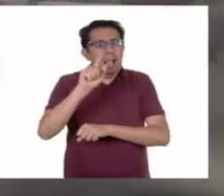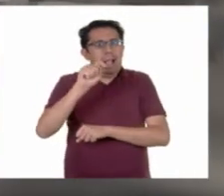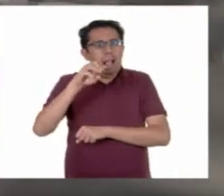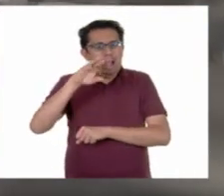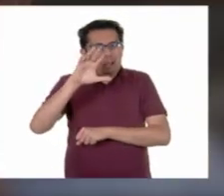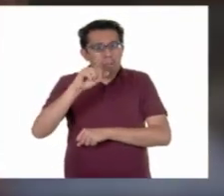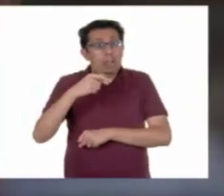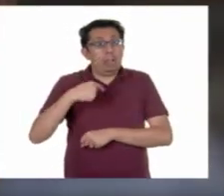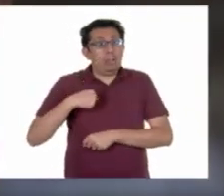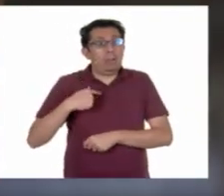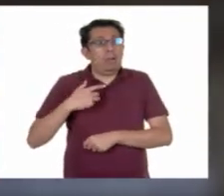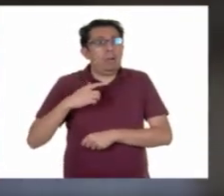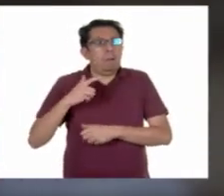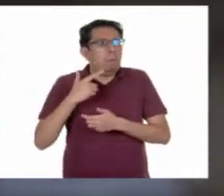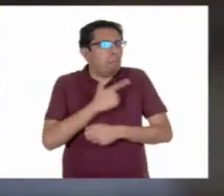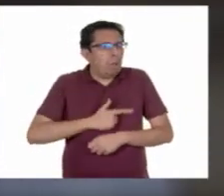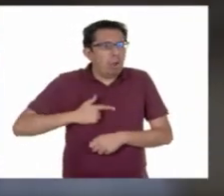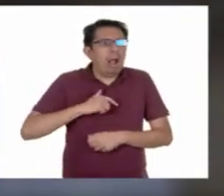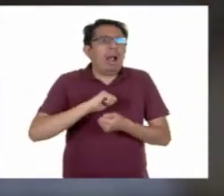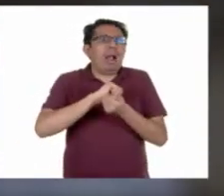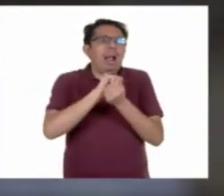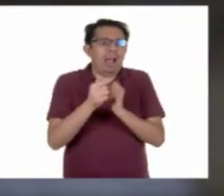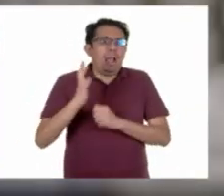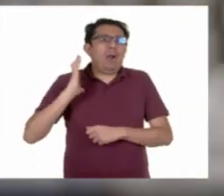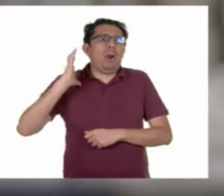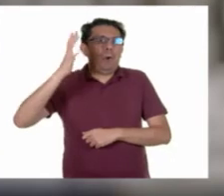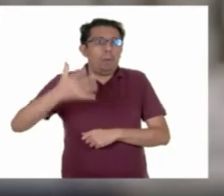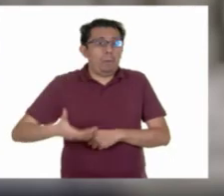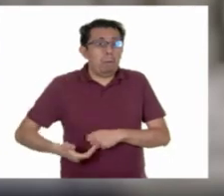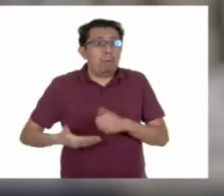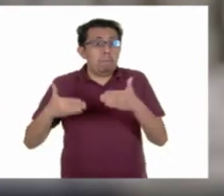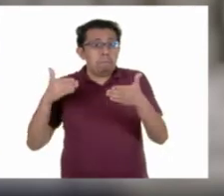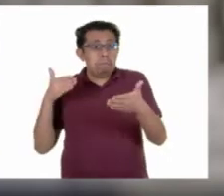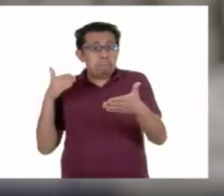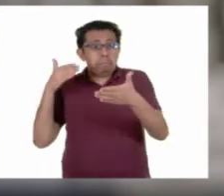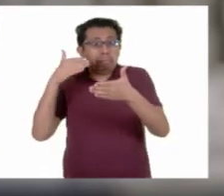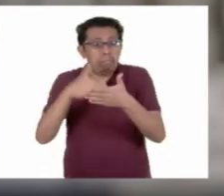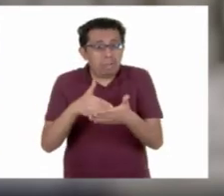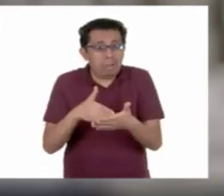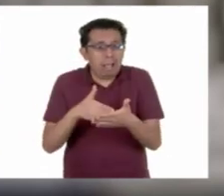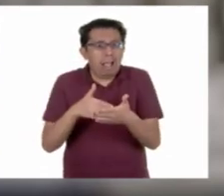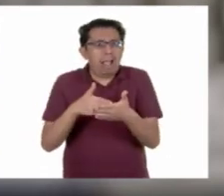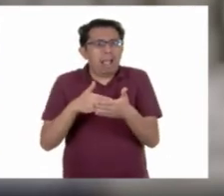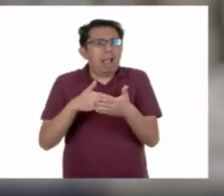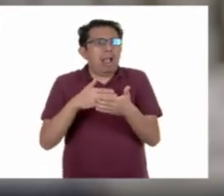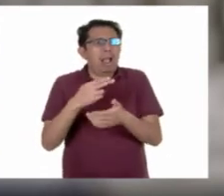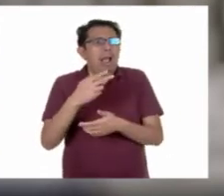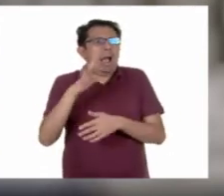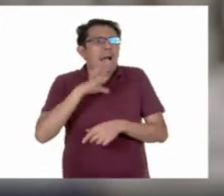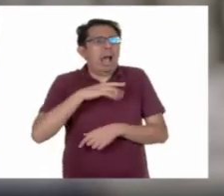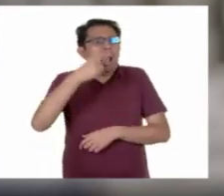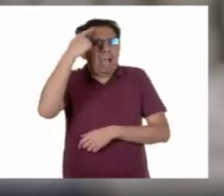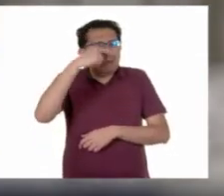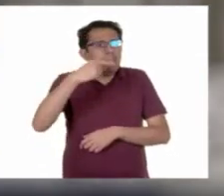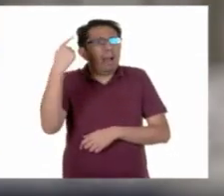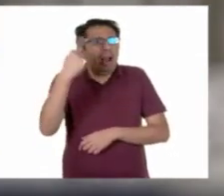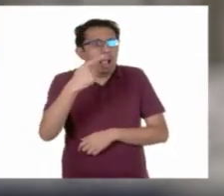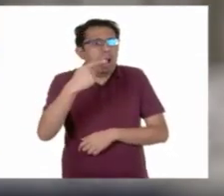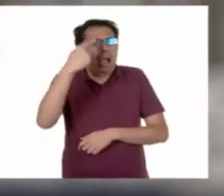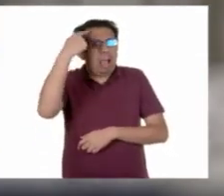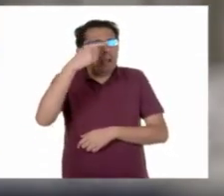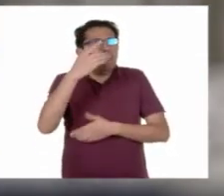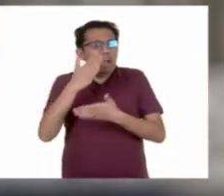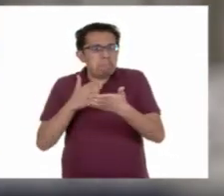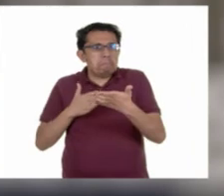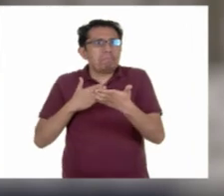en un orgullo que nunca se voy a olvidar. 10. límites duro soloramente se crearon para marcar la distancia hasta